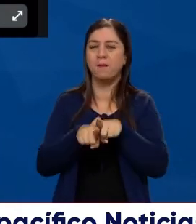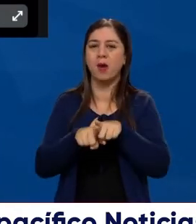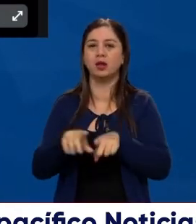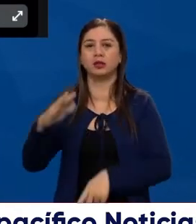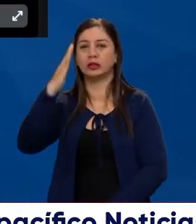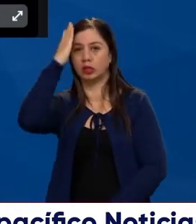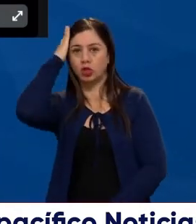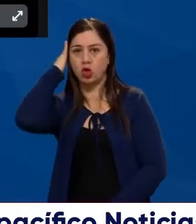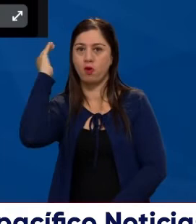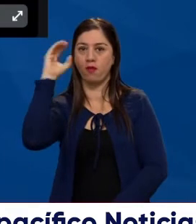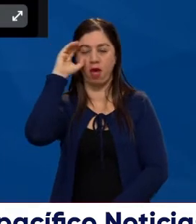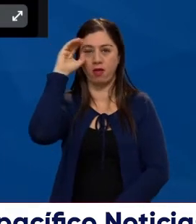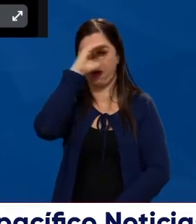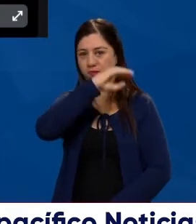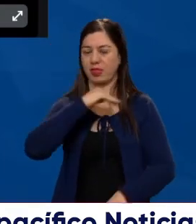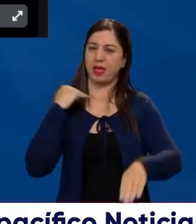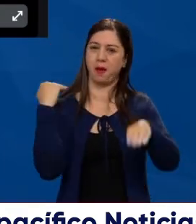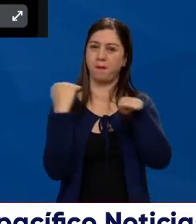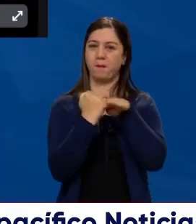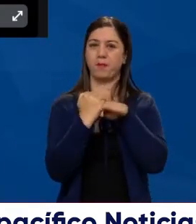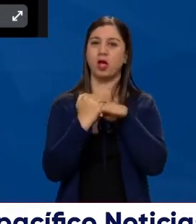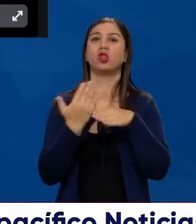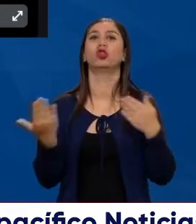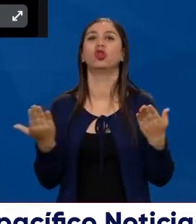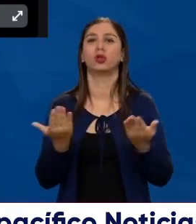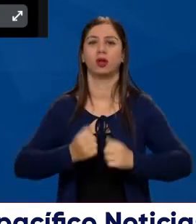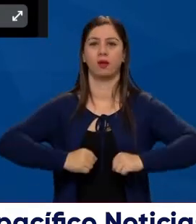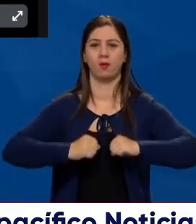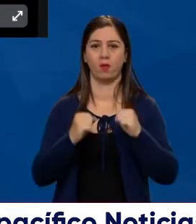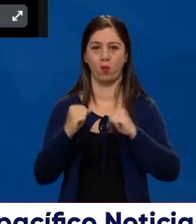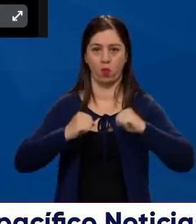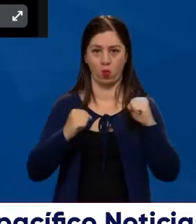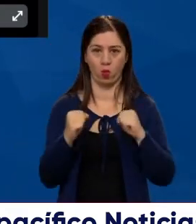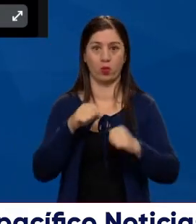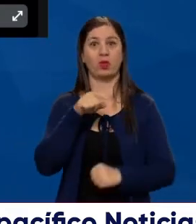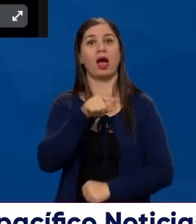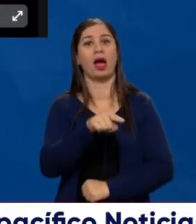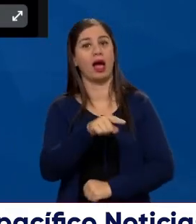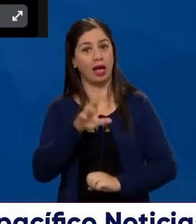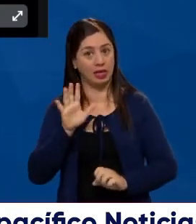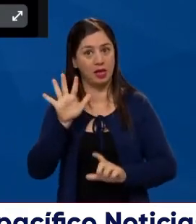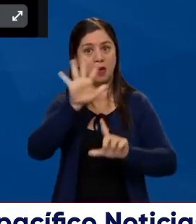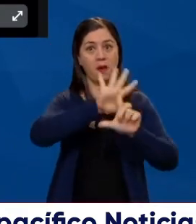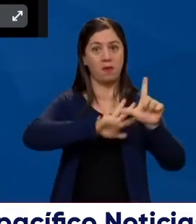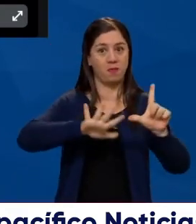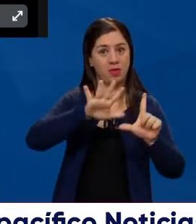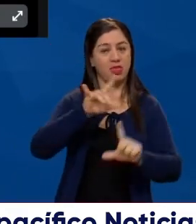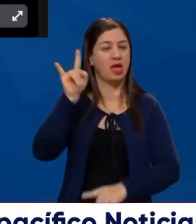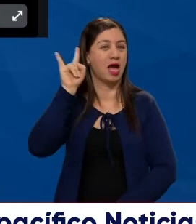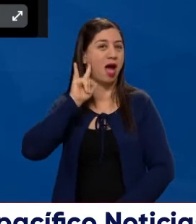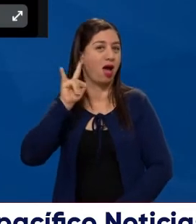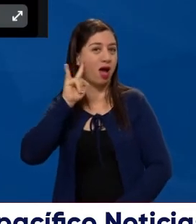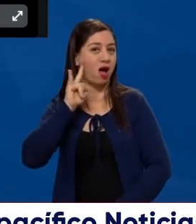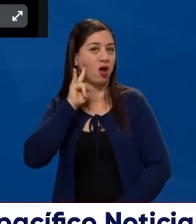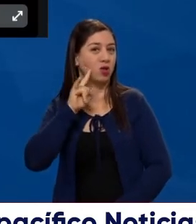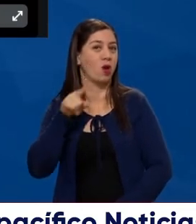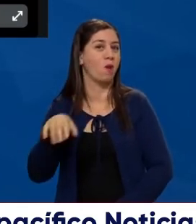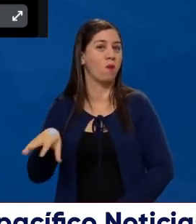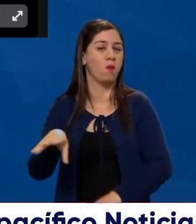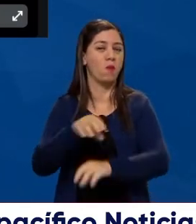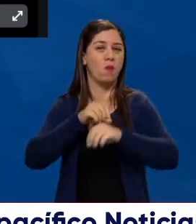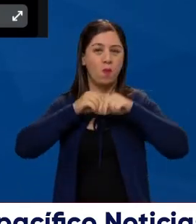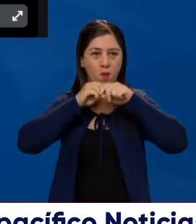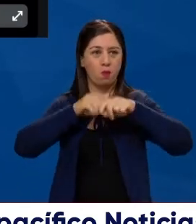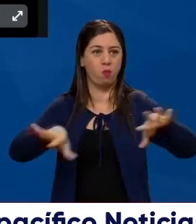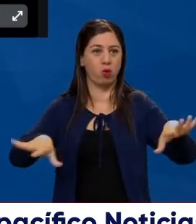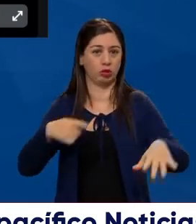Rodolfo Hernández y Gustavo Petro, se da básicamente en Bogotá, donde eso sí, los videos, los audios, o las cosas que están por ahí andando,